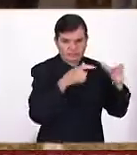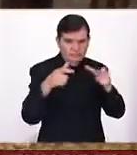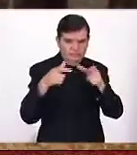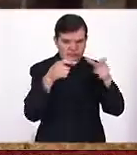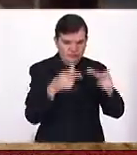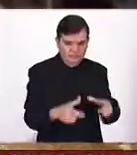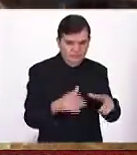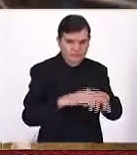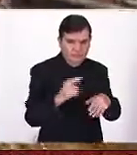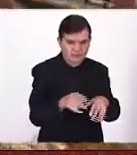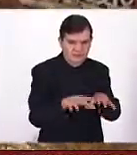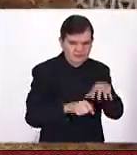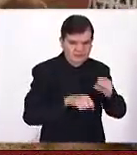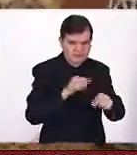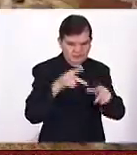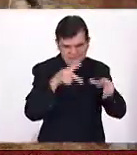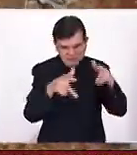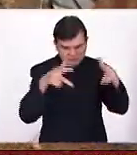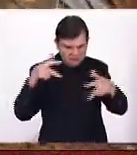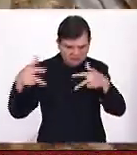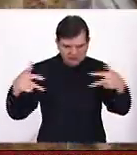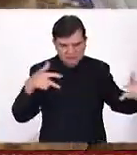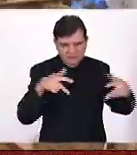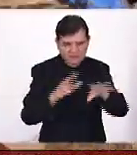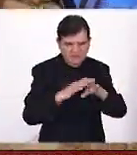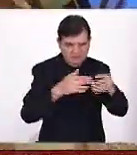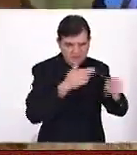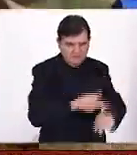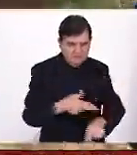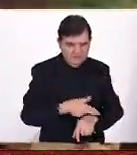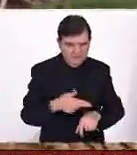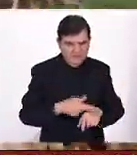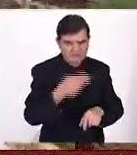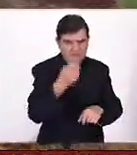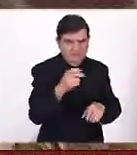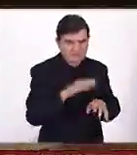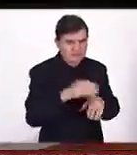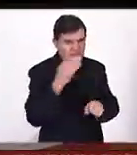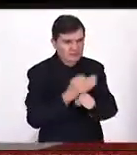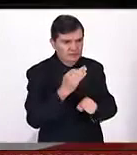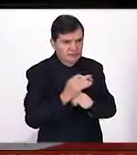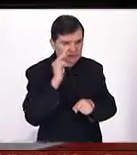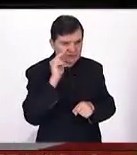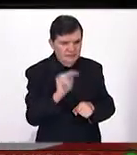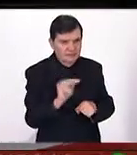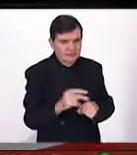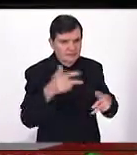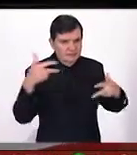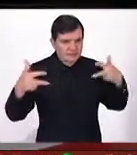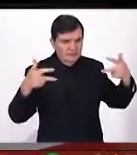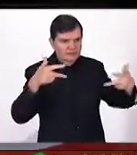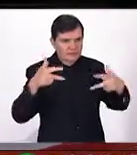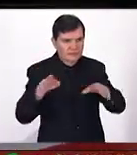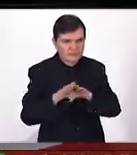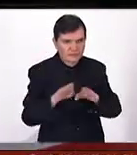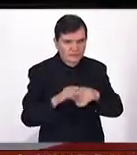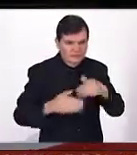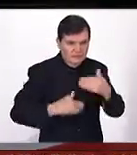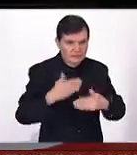destruidas para capturar imágenes de alta resolución, como estas que estamos viendo en pantalla, que serán